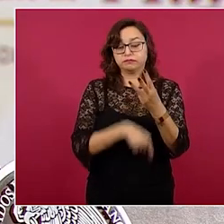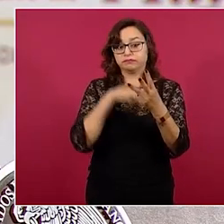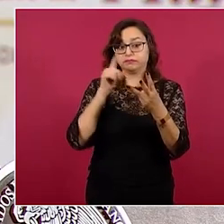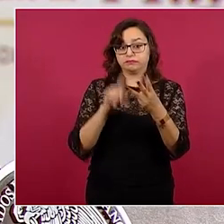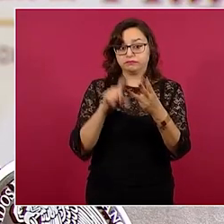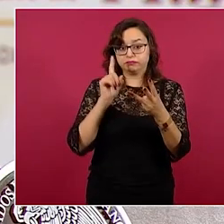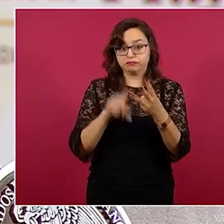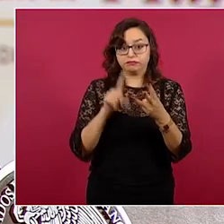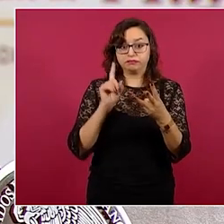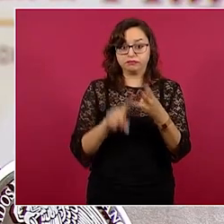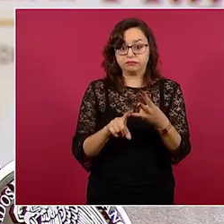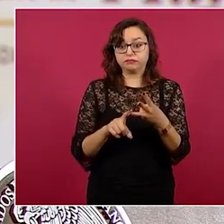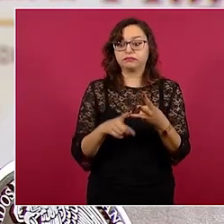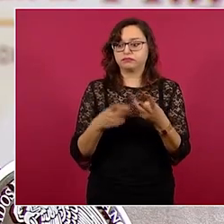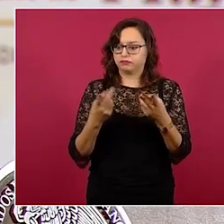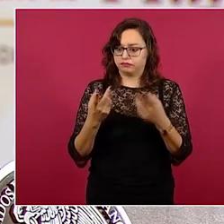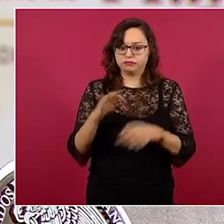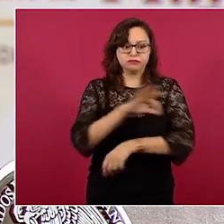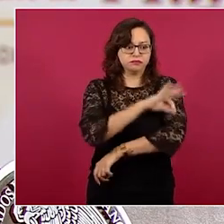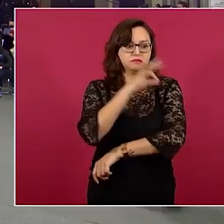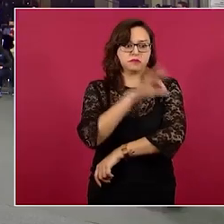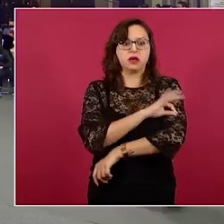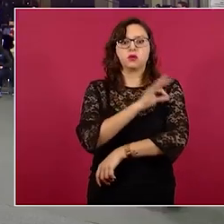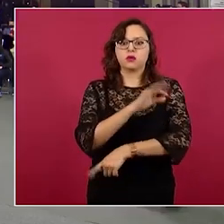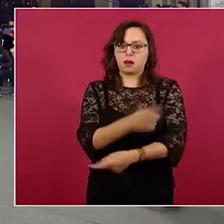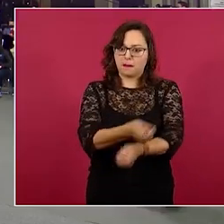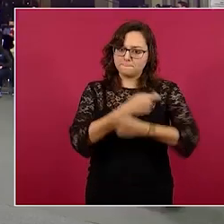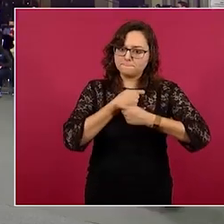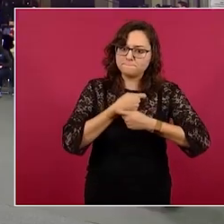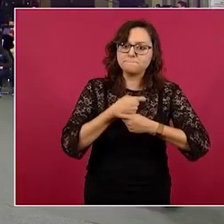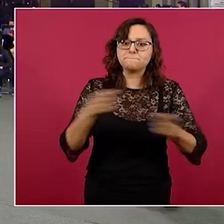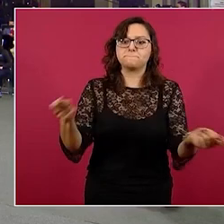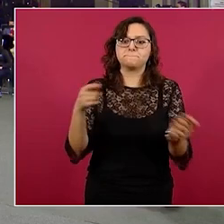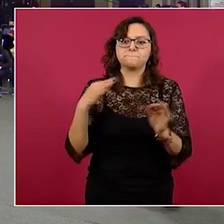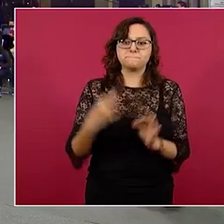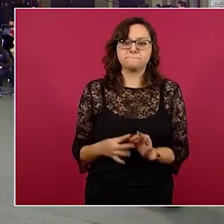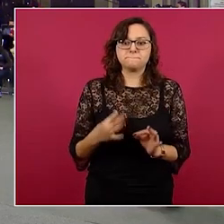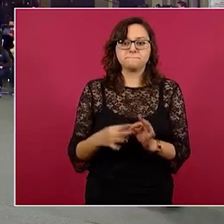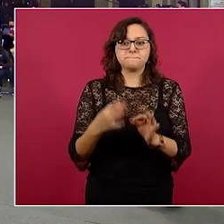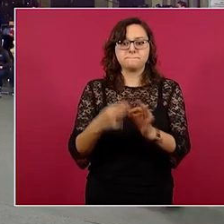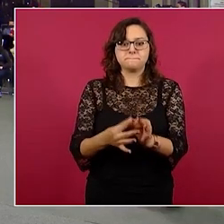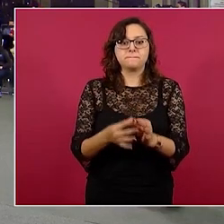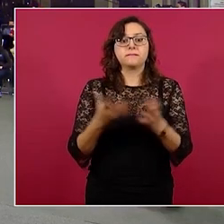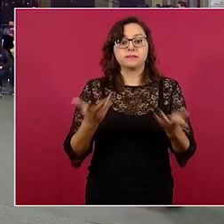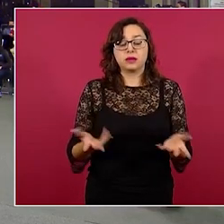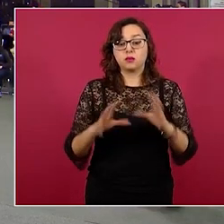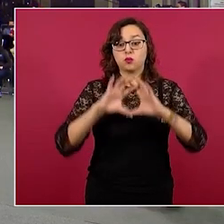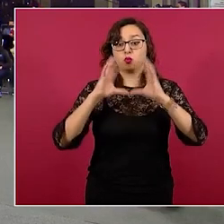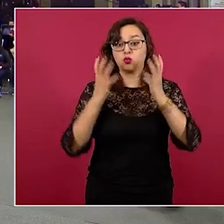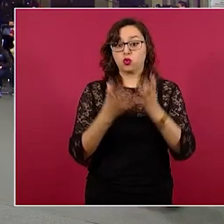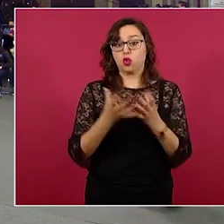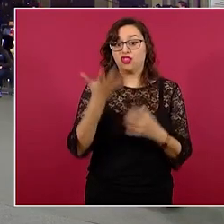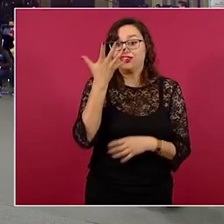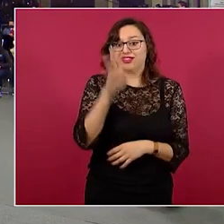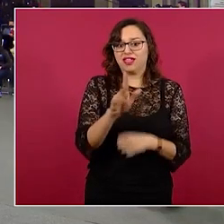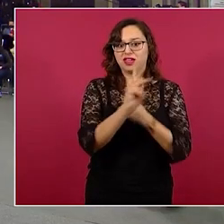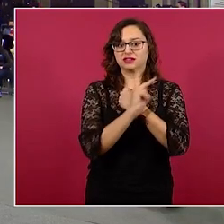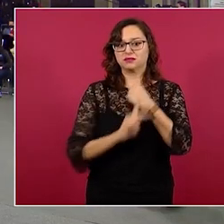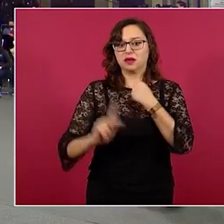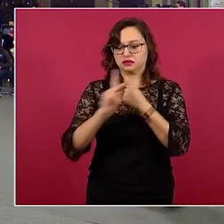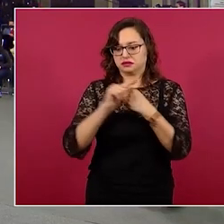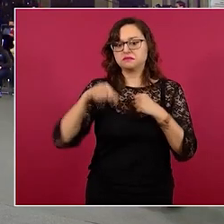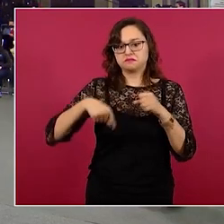desarrollar la vacuna haberla aplicado y estuvimos entre los primeros 10 países del mundo que empezaron a